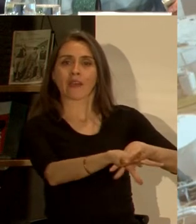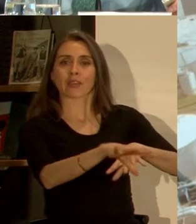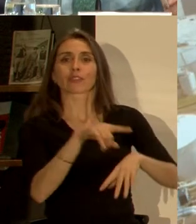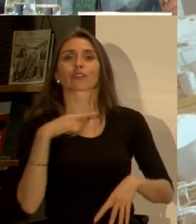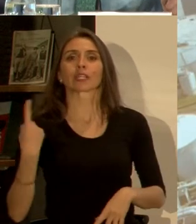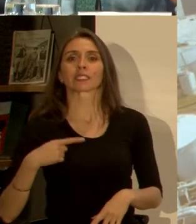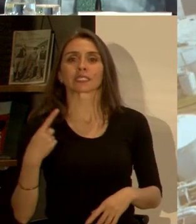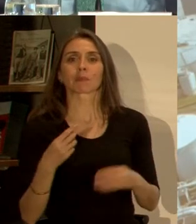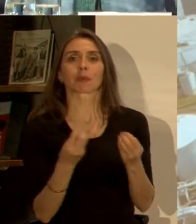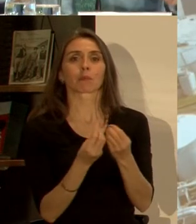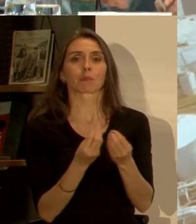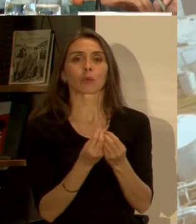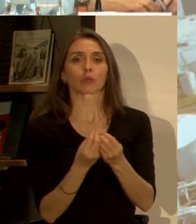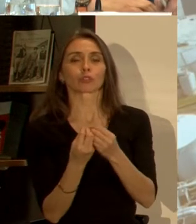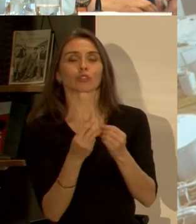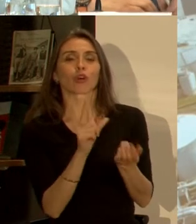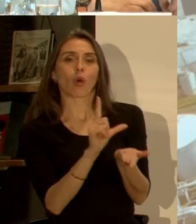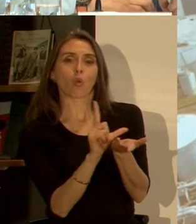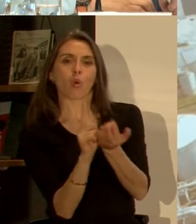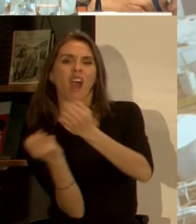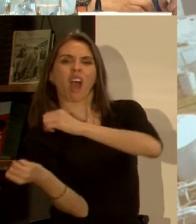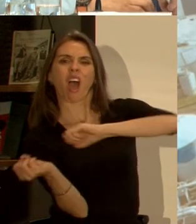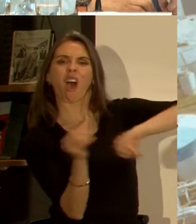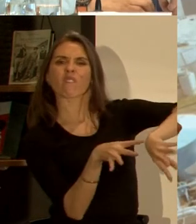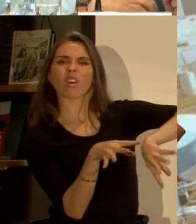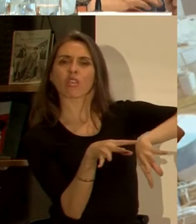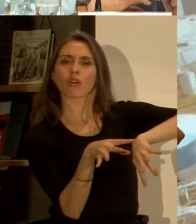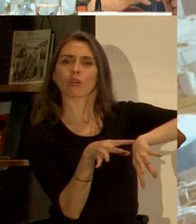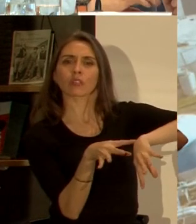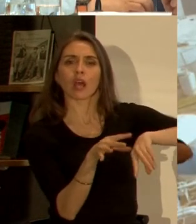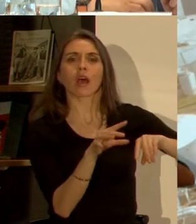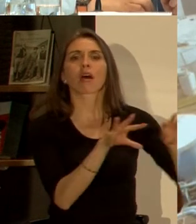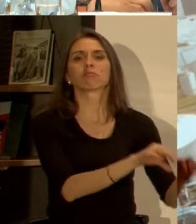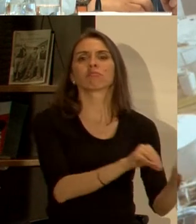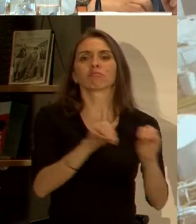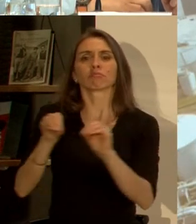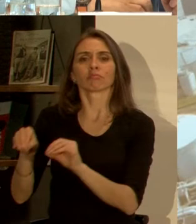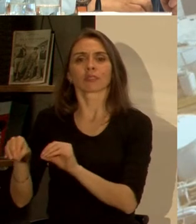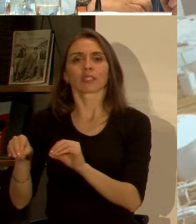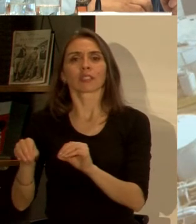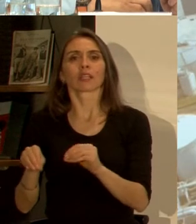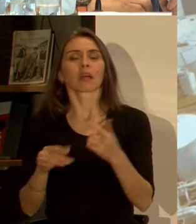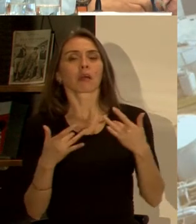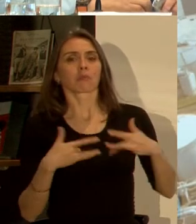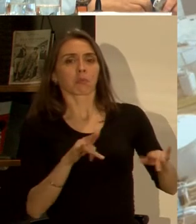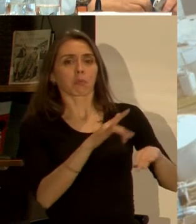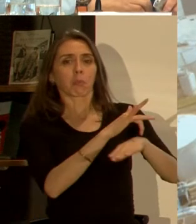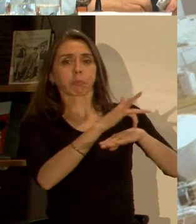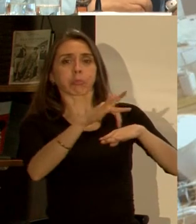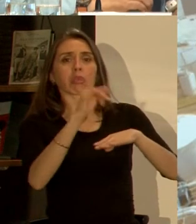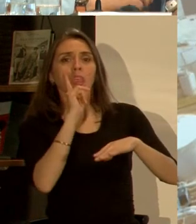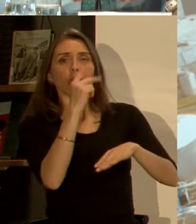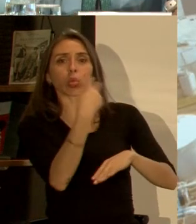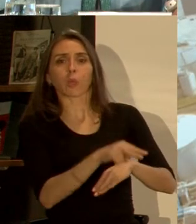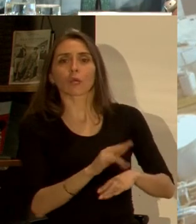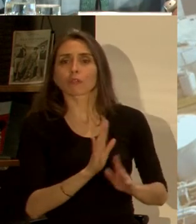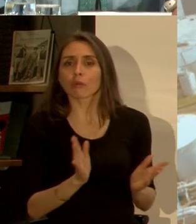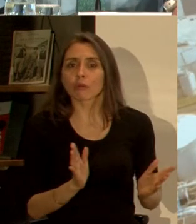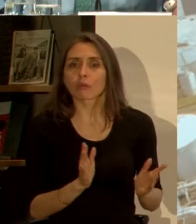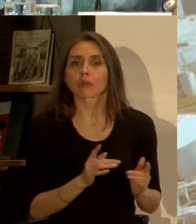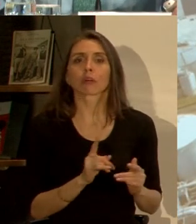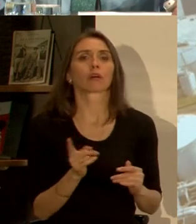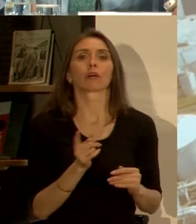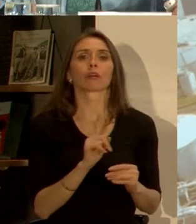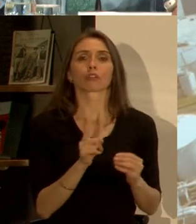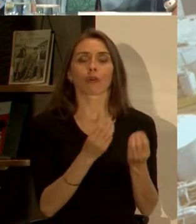típicamente muchas se van abandonando y va quedando en propiedad de nadie, precisamente porque no eran el